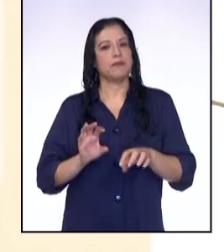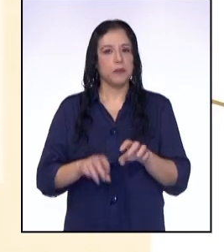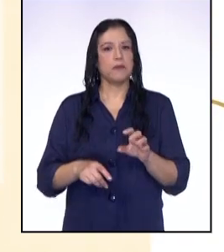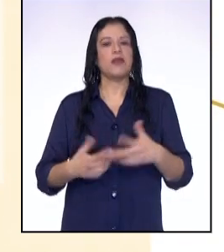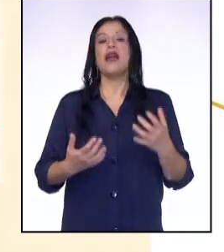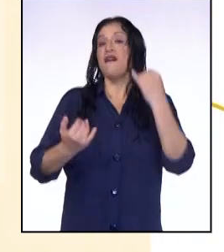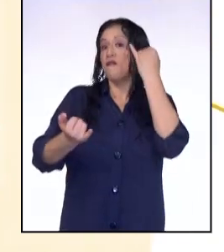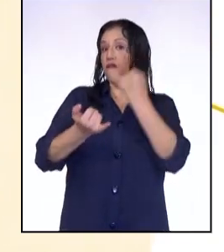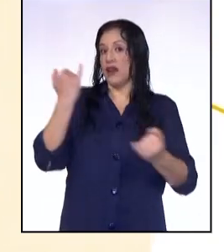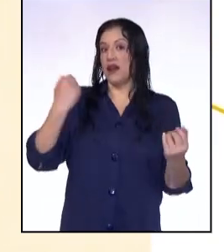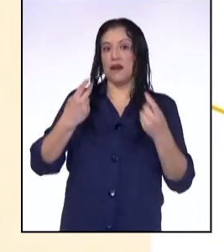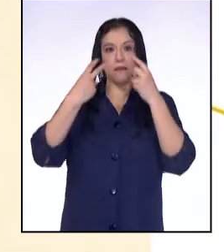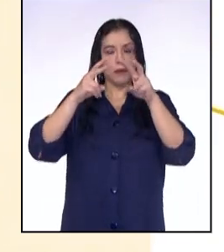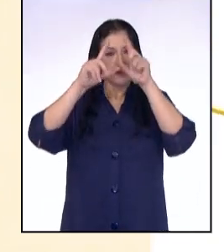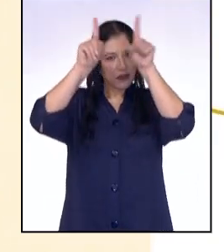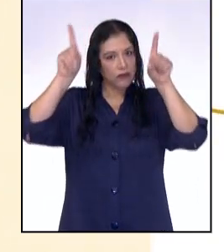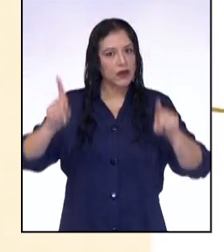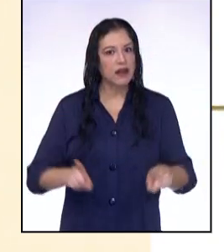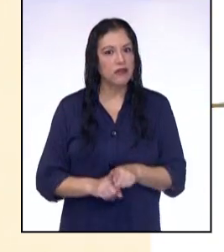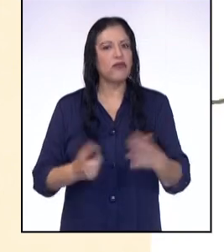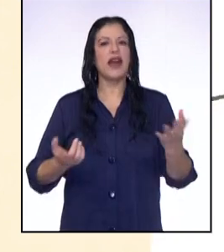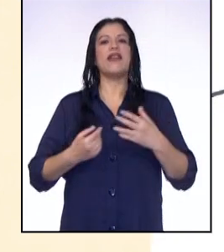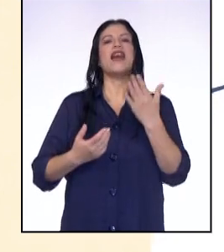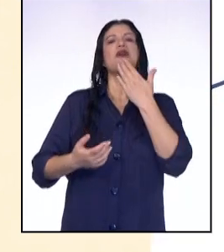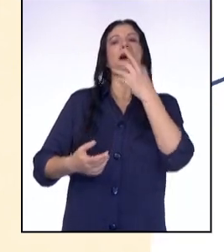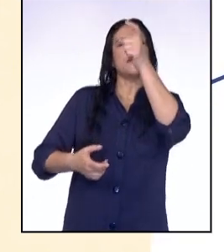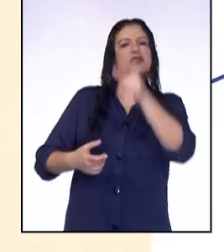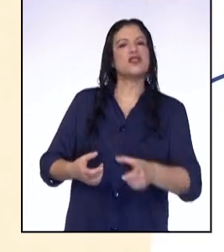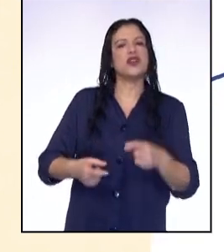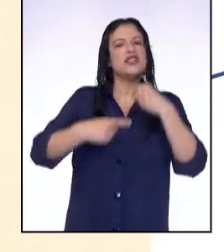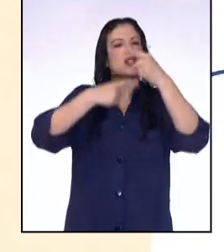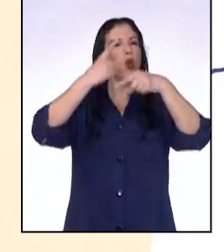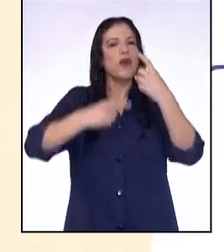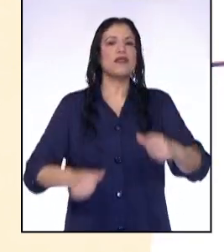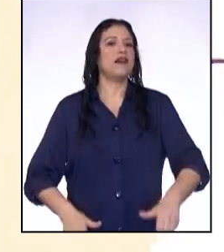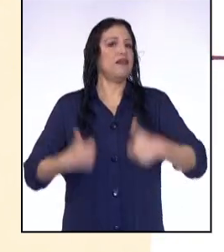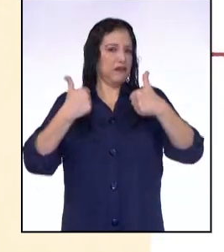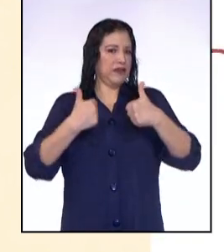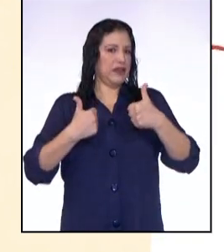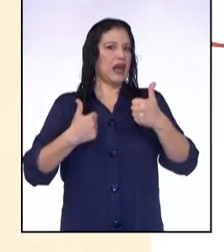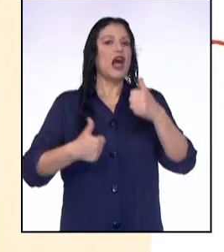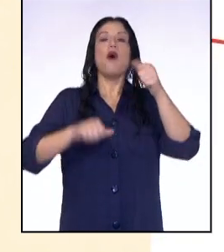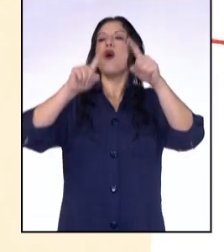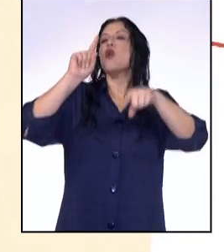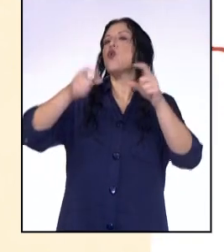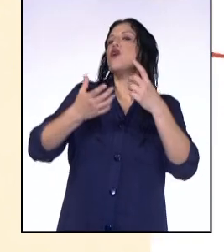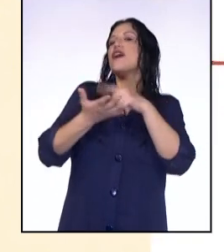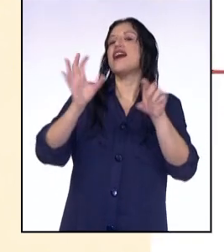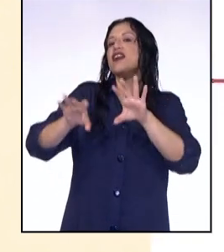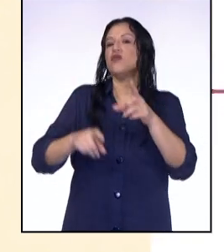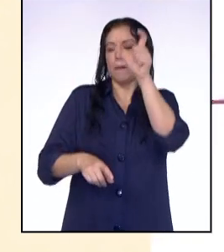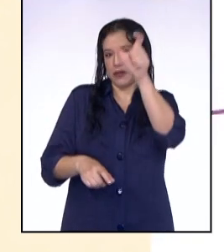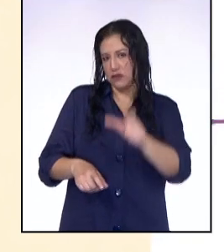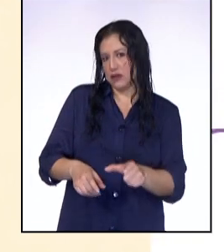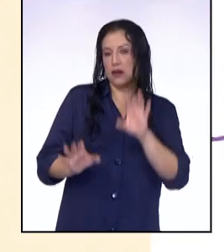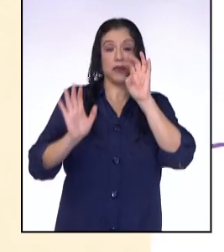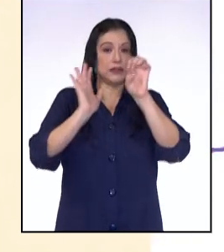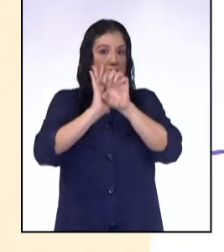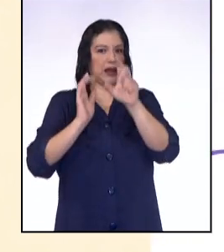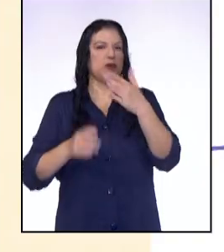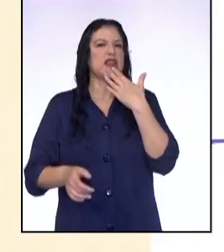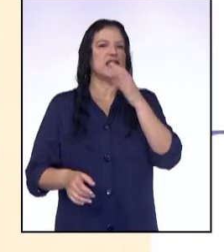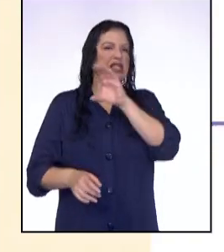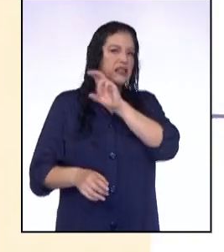Y finalmente vamos a hablar de la infografía biográfica, donde se explica la vida y obra de algún personaje, como en este ejemplo,